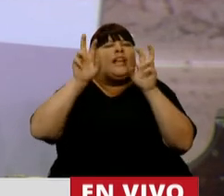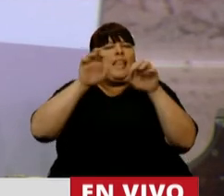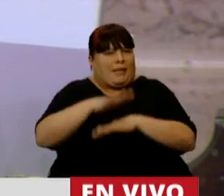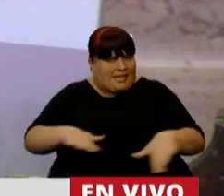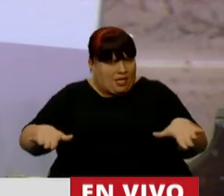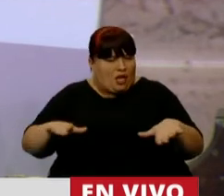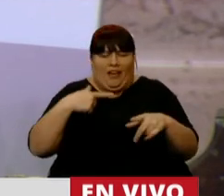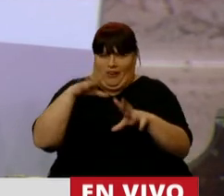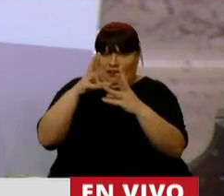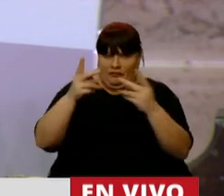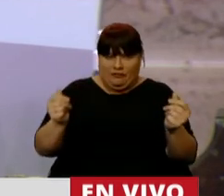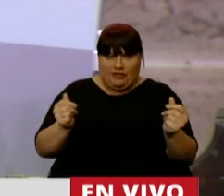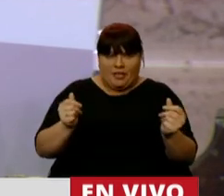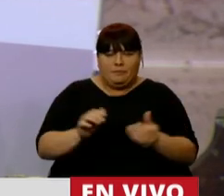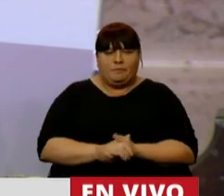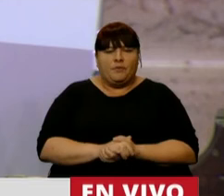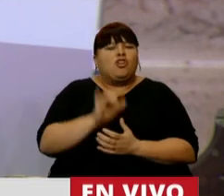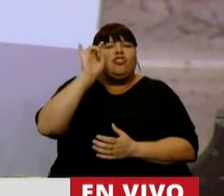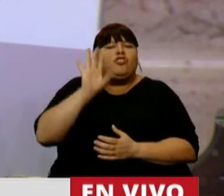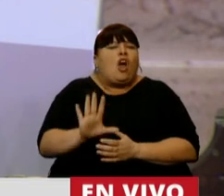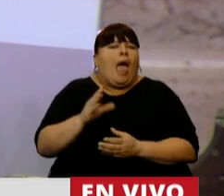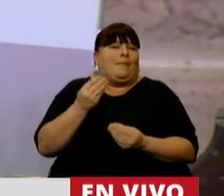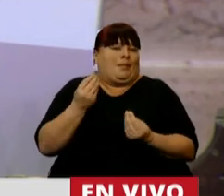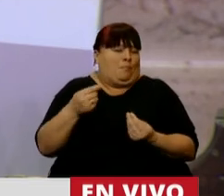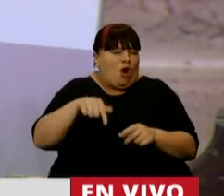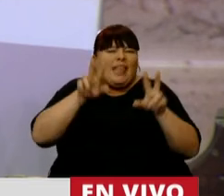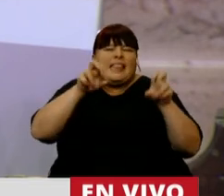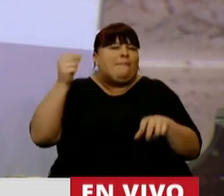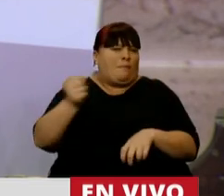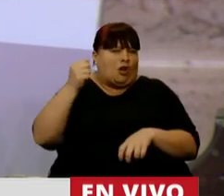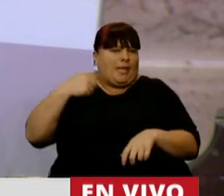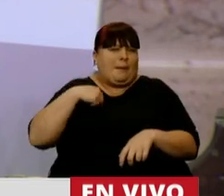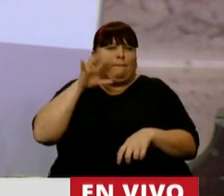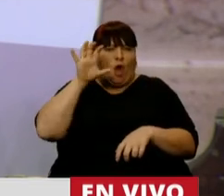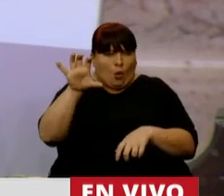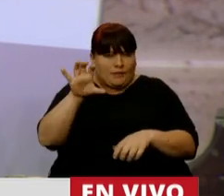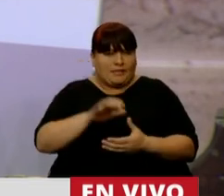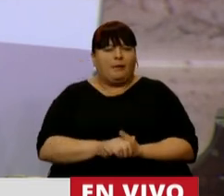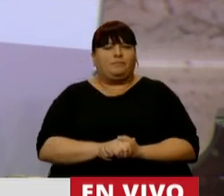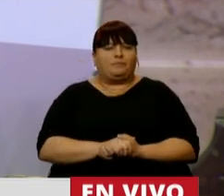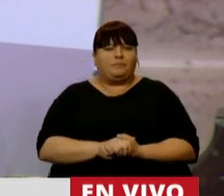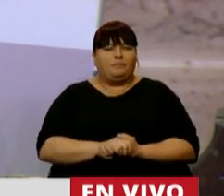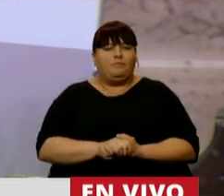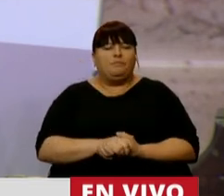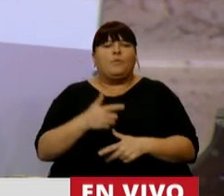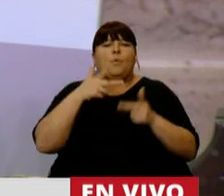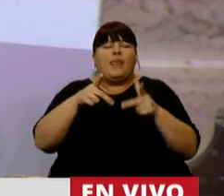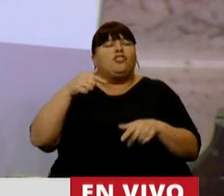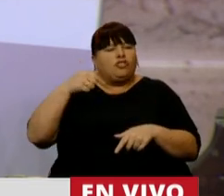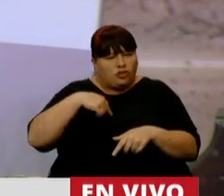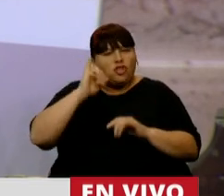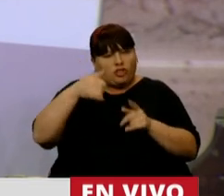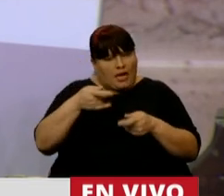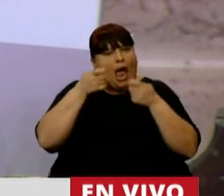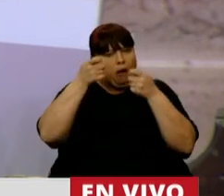la niñez. Y para terminar, y solamente porque esto es muy importante desde mi provincia, quiero decir que voy a